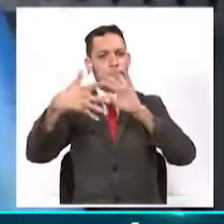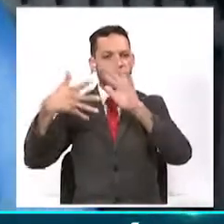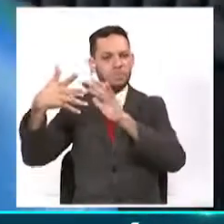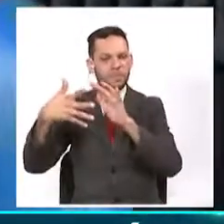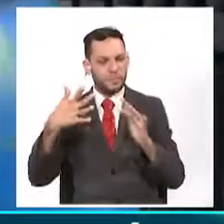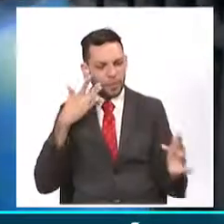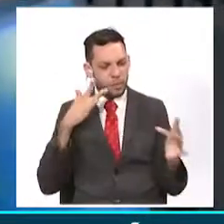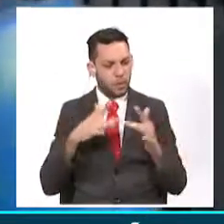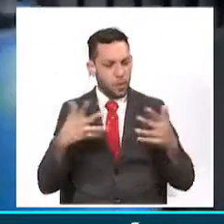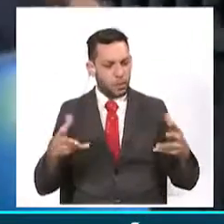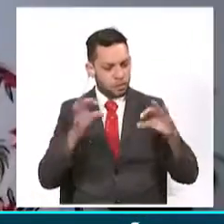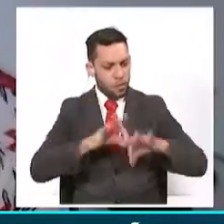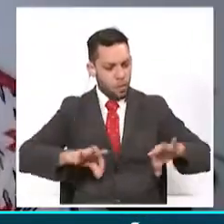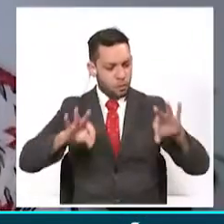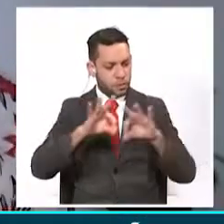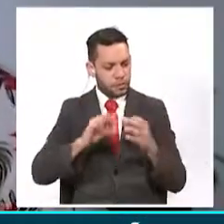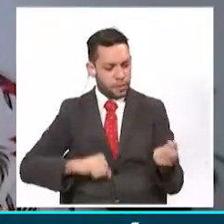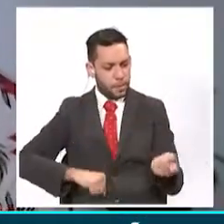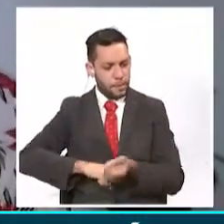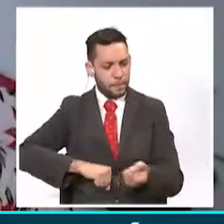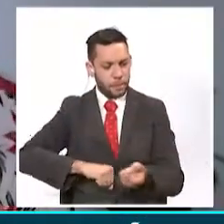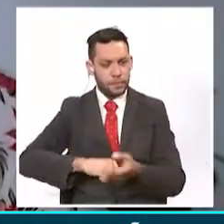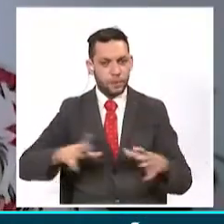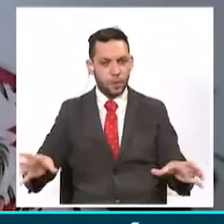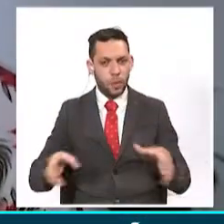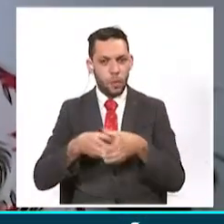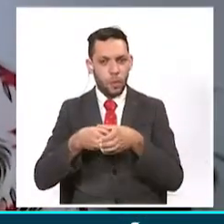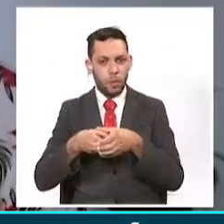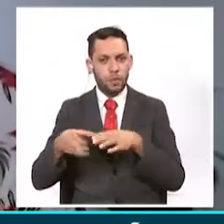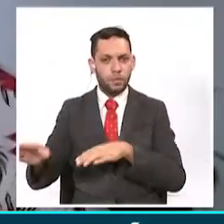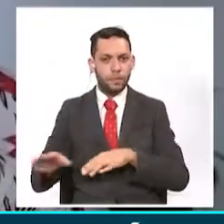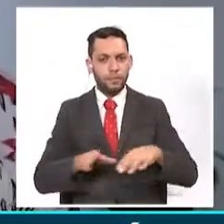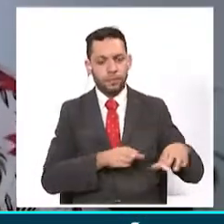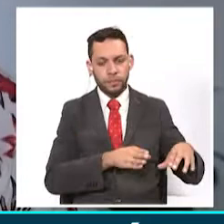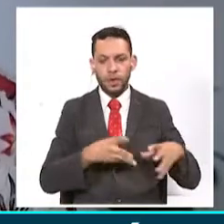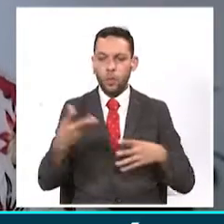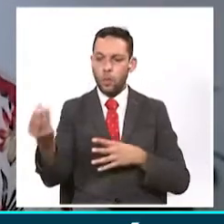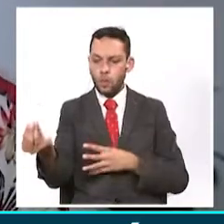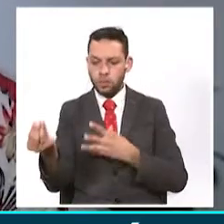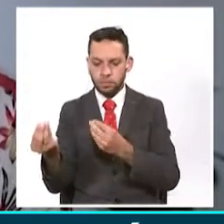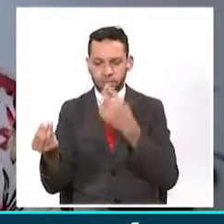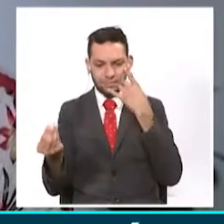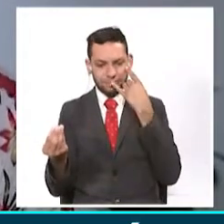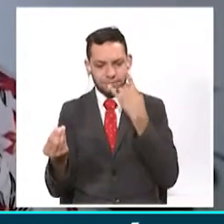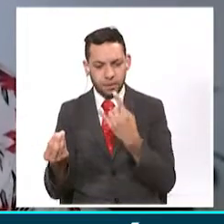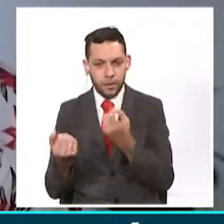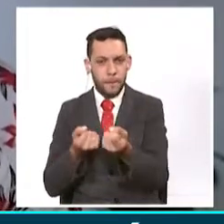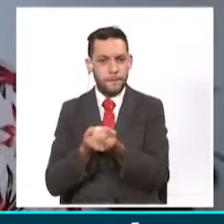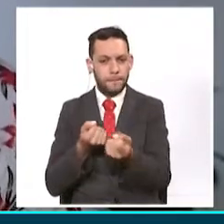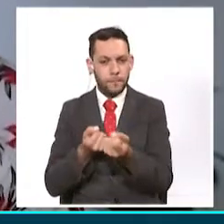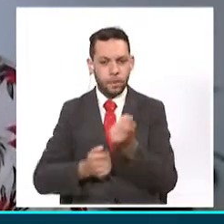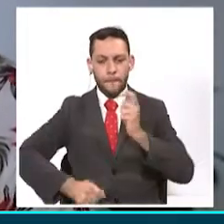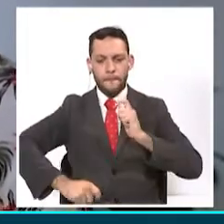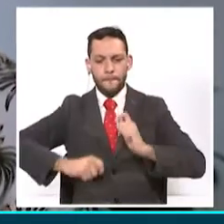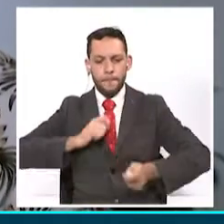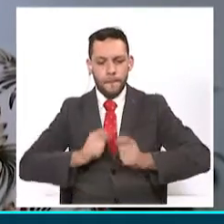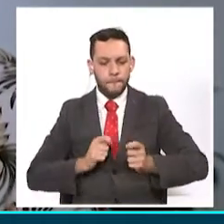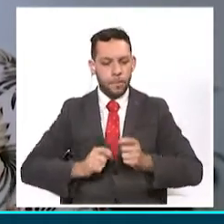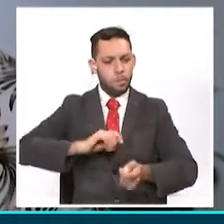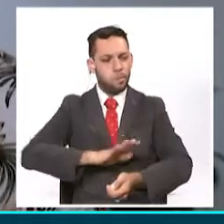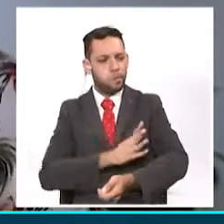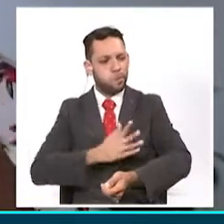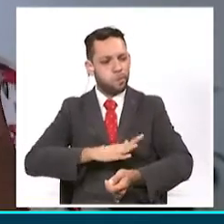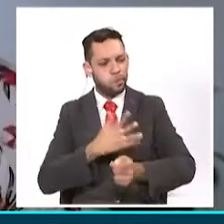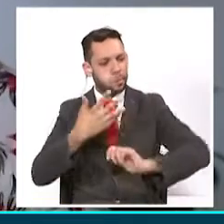elementos no convencionales. El género musical se llama percusión experimental y lo que hacemos es tocar ritmos